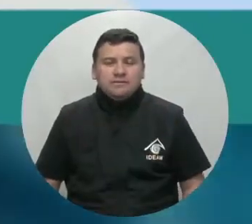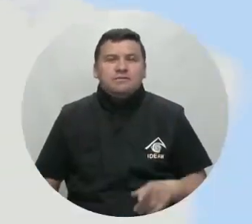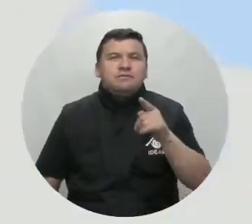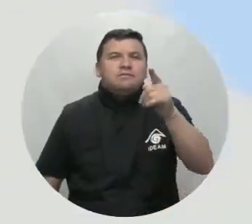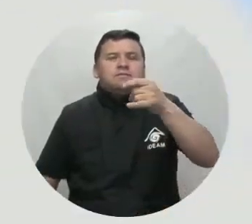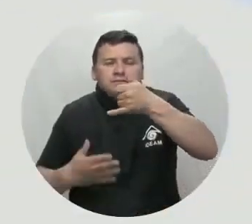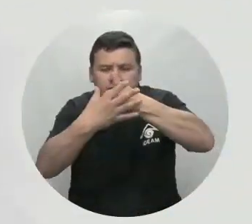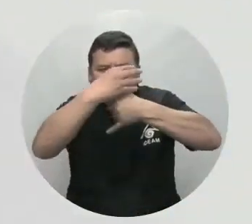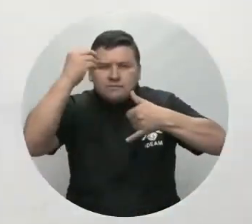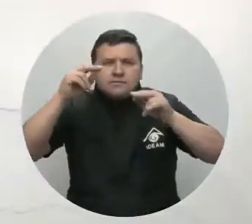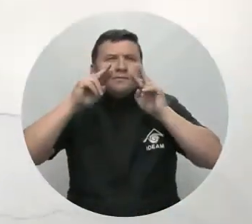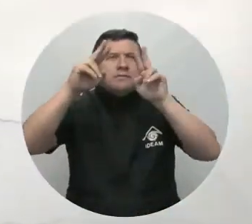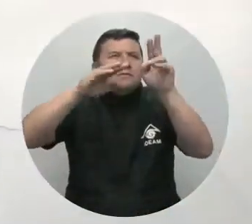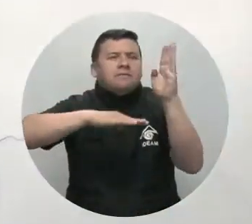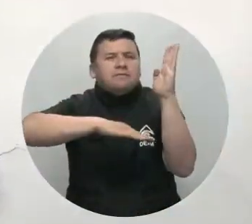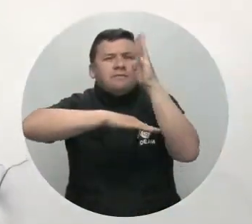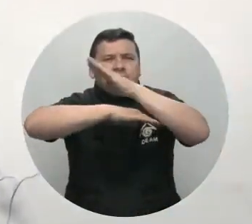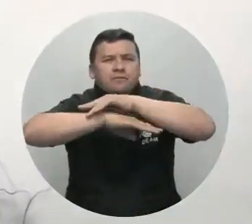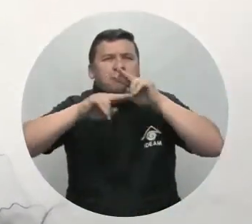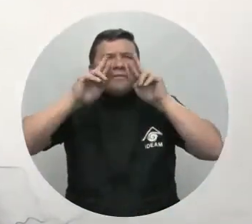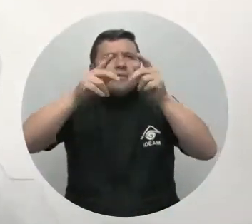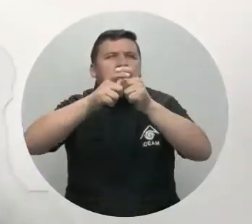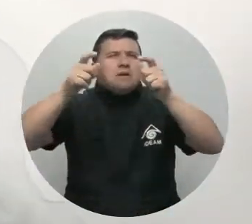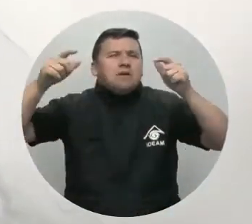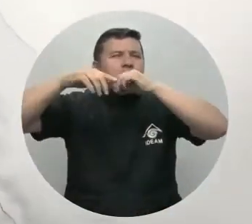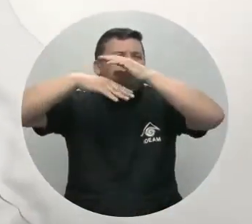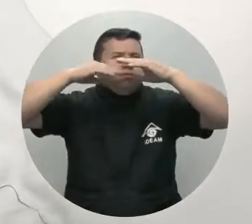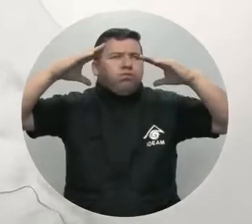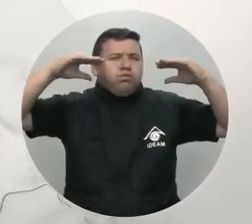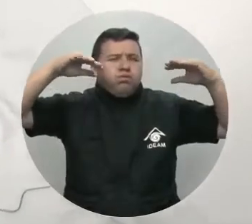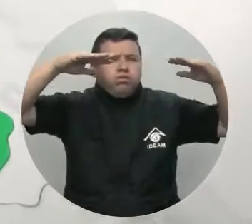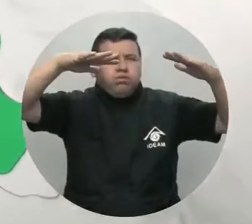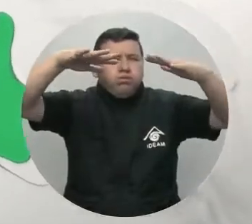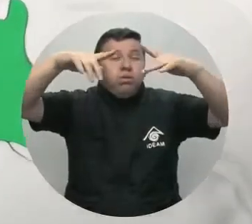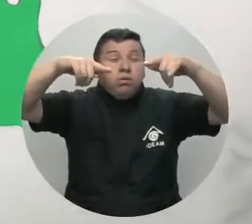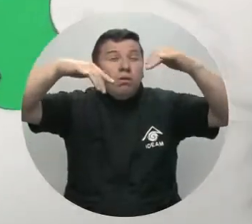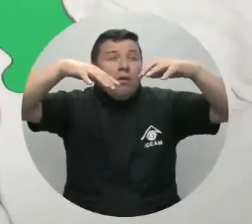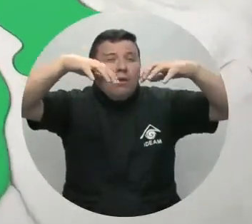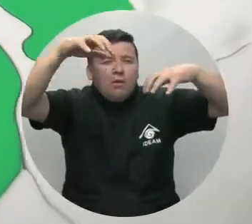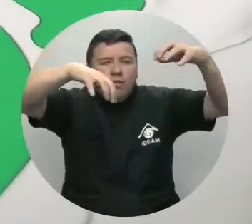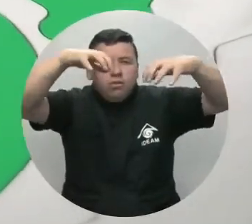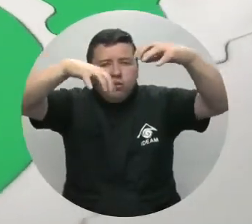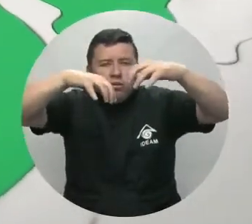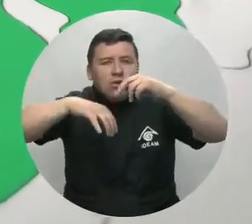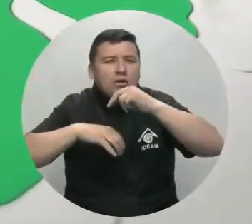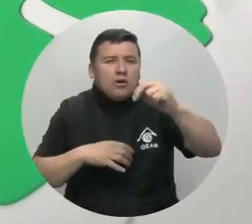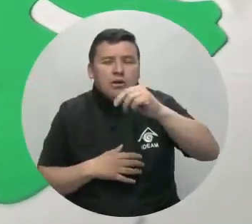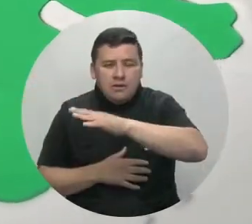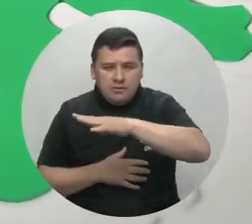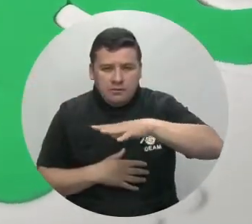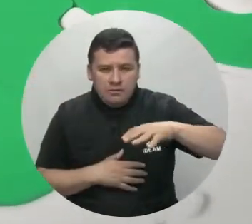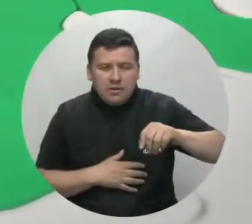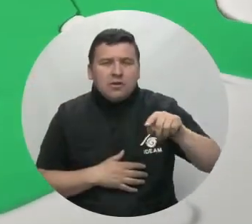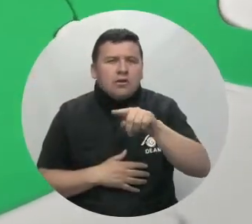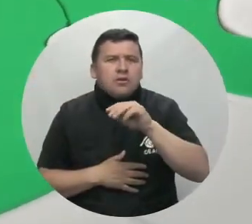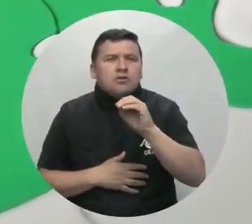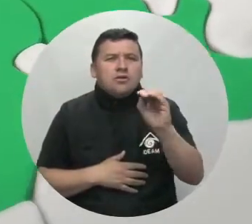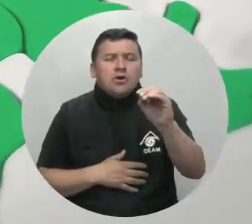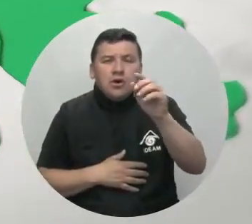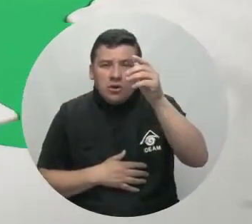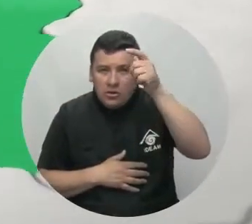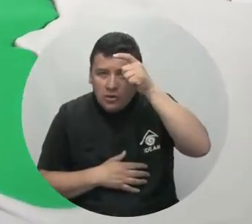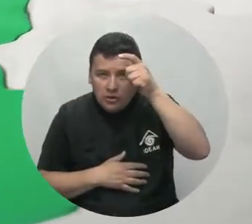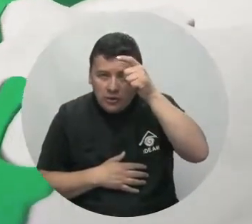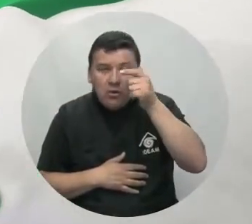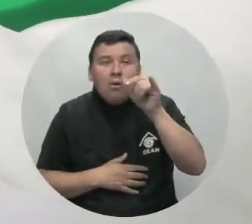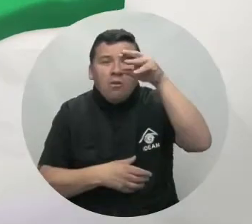Nuestra región del Caribe estima una jornada registrando un aumento de la nubosidad con precipitaciones sobre el norte del Magdalena y el suroccidente de